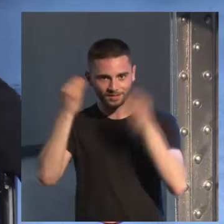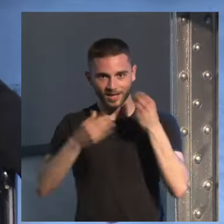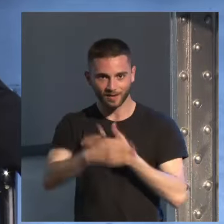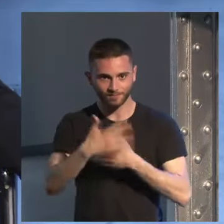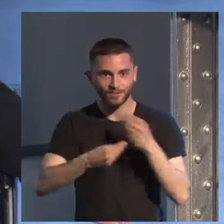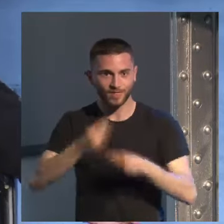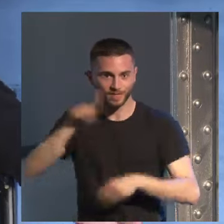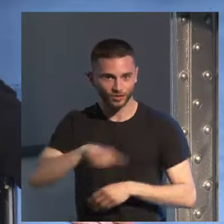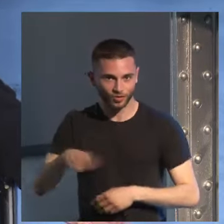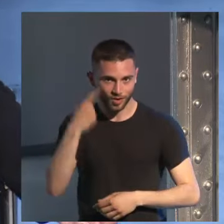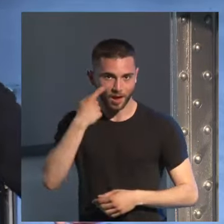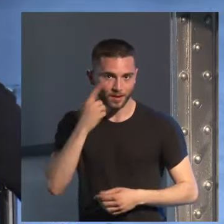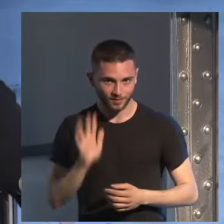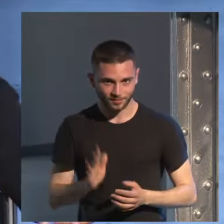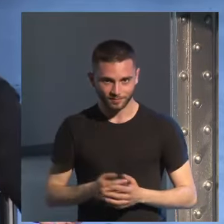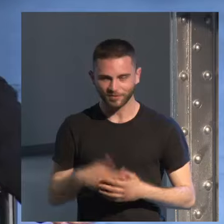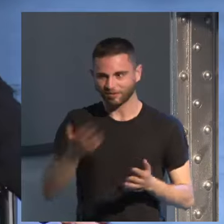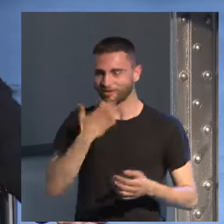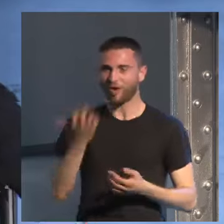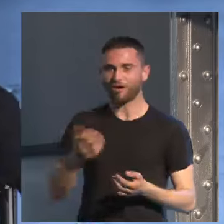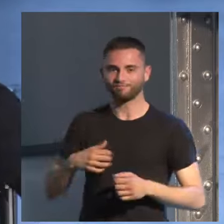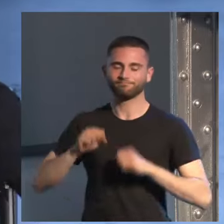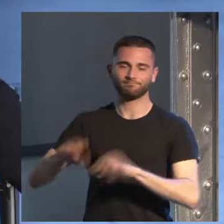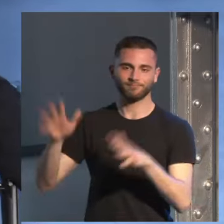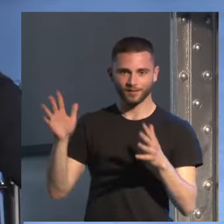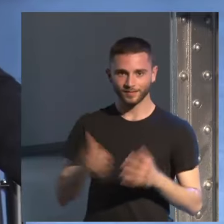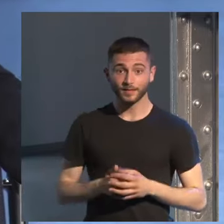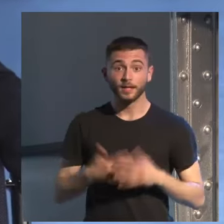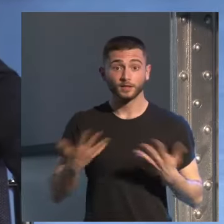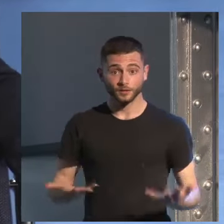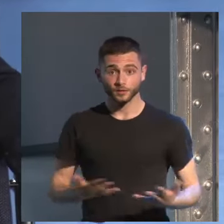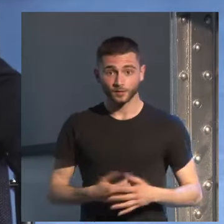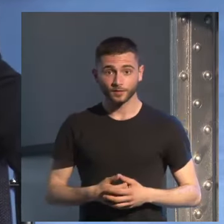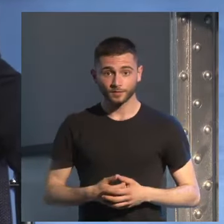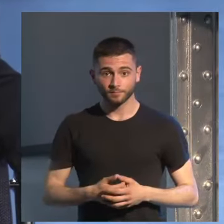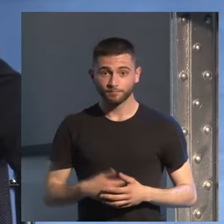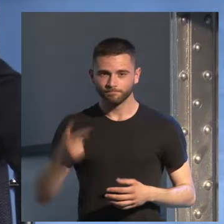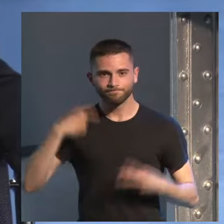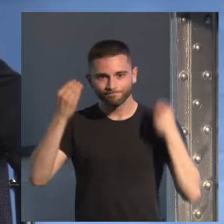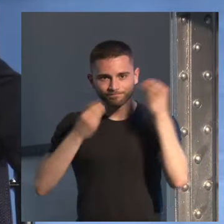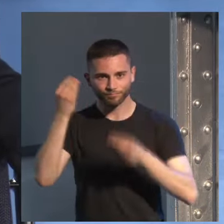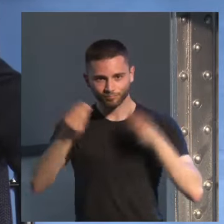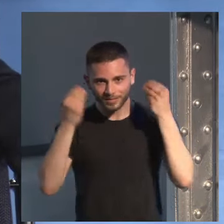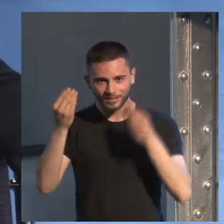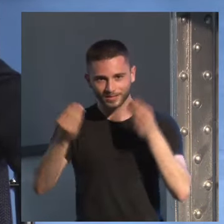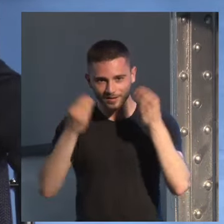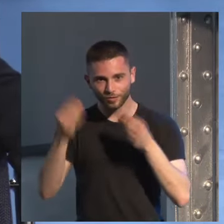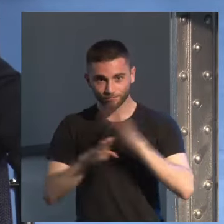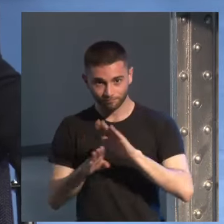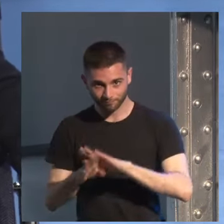a mí me dejan relativamente en paz, ¿no? Con lo cual, pues, sigo pensando que